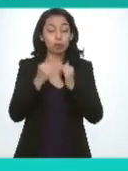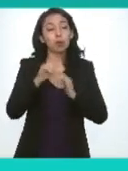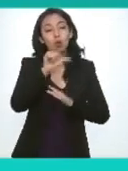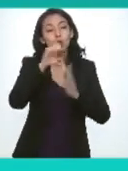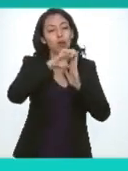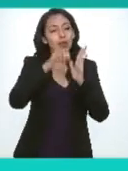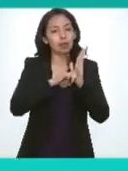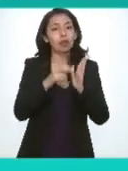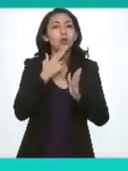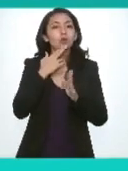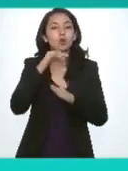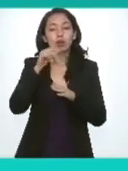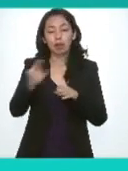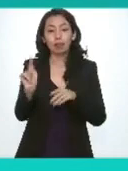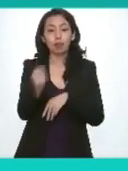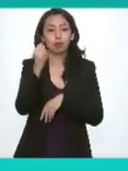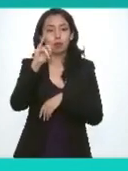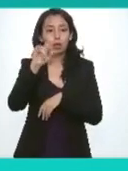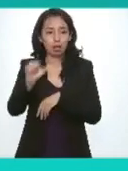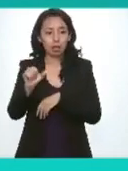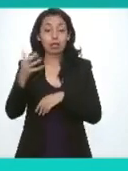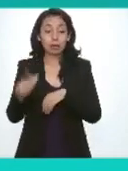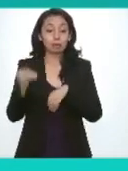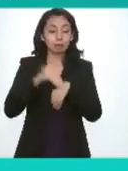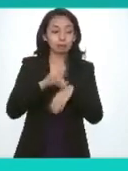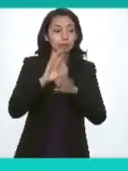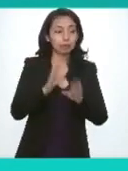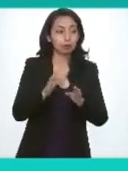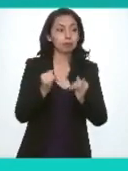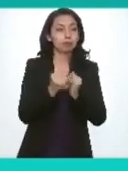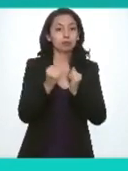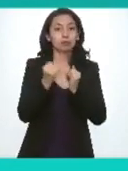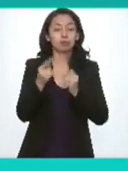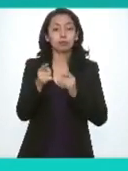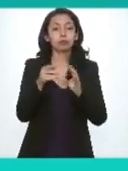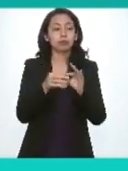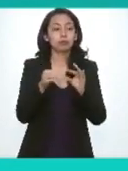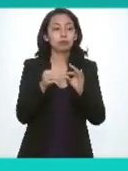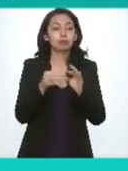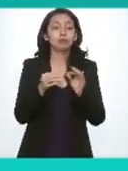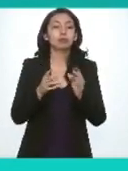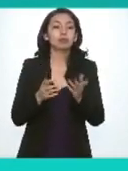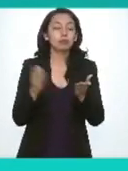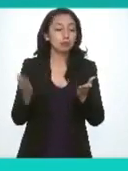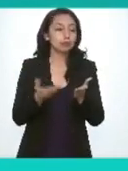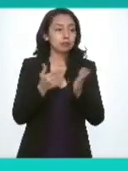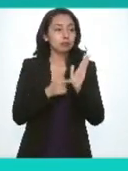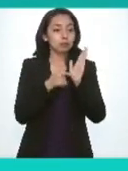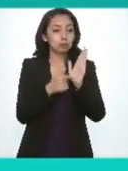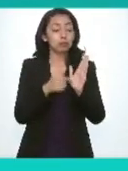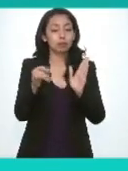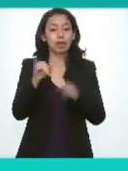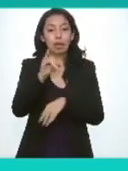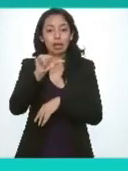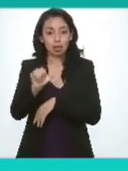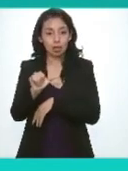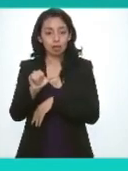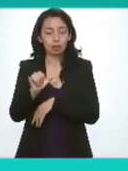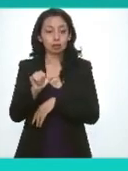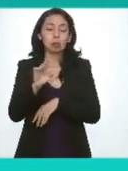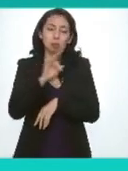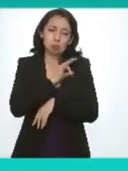inteligencia artificial incluso fue incorporada durante este año y que pretende precisamente mostrar que si bien la inteligencia artificial